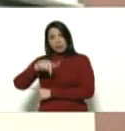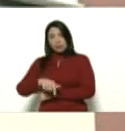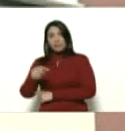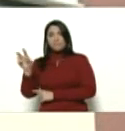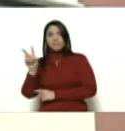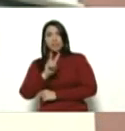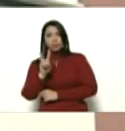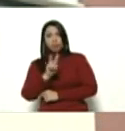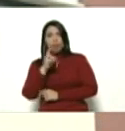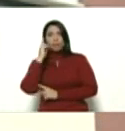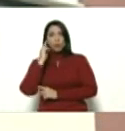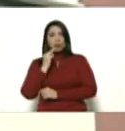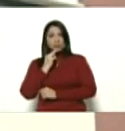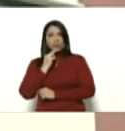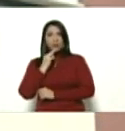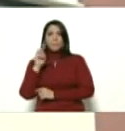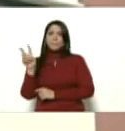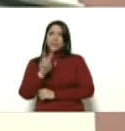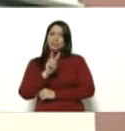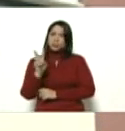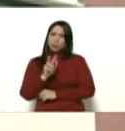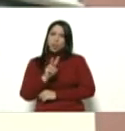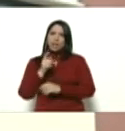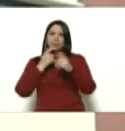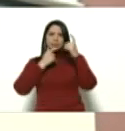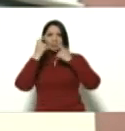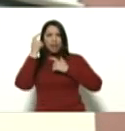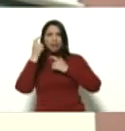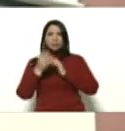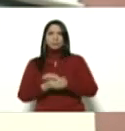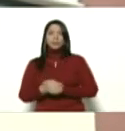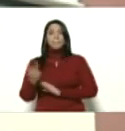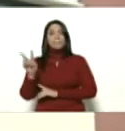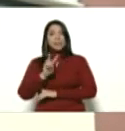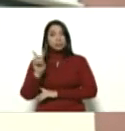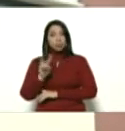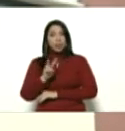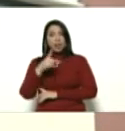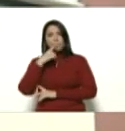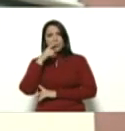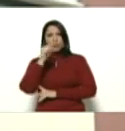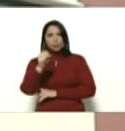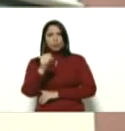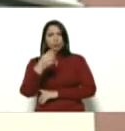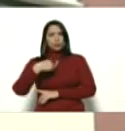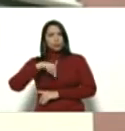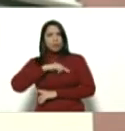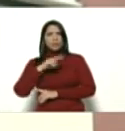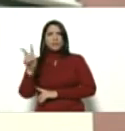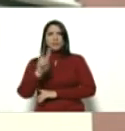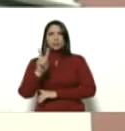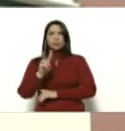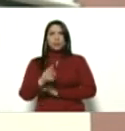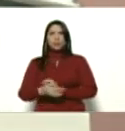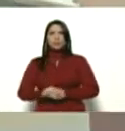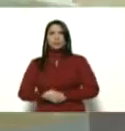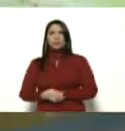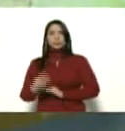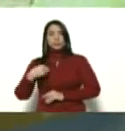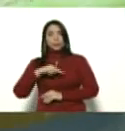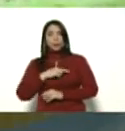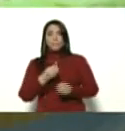Venezuela de Bolívar en la Venezuela de Chávez en la Venezuela de Maduro en nuestra Venezuela estamos